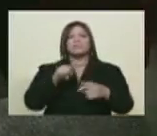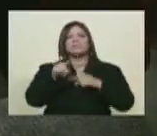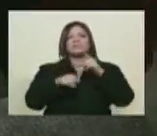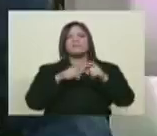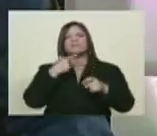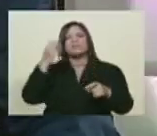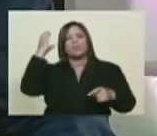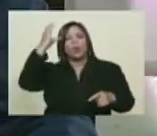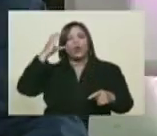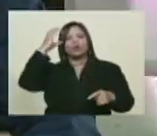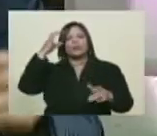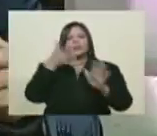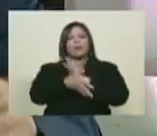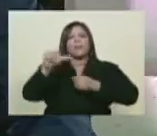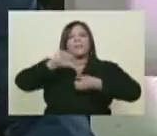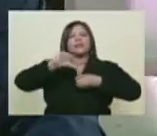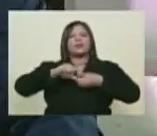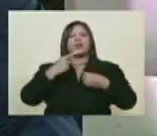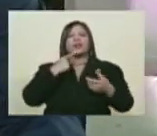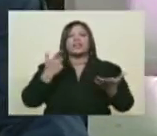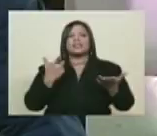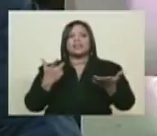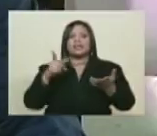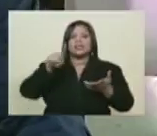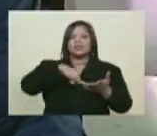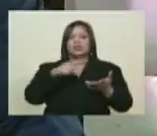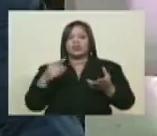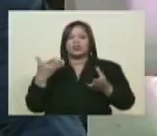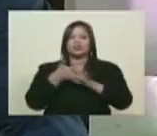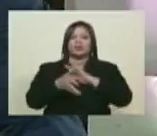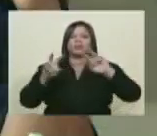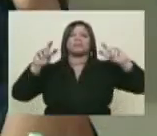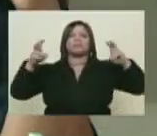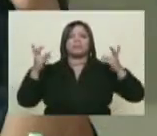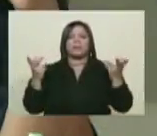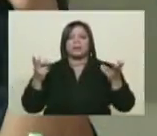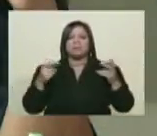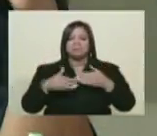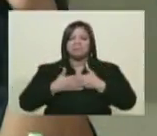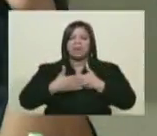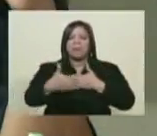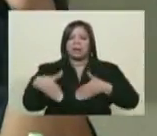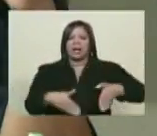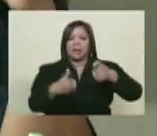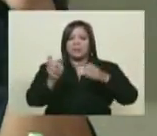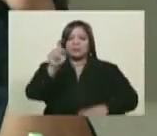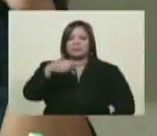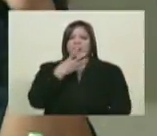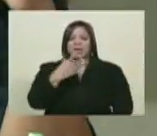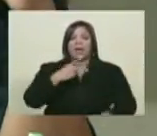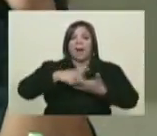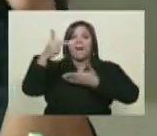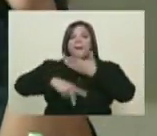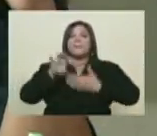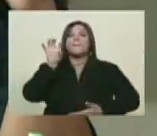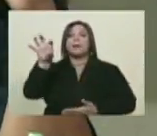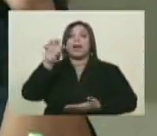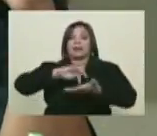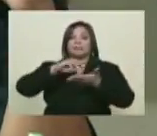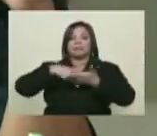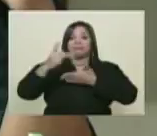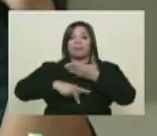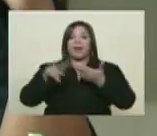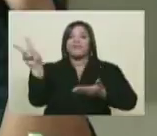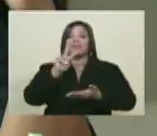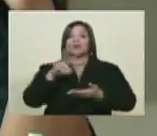Tito, ese conocimiento que tú tienes de petróleo? ¿Dónde vamos en materia petrolera? ¿Vamos bien? Vamos bien, porque el plan de la patria de Hugo Chávez habla de